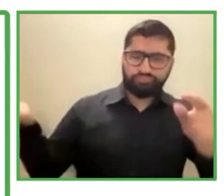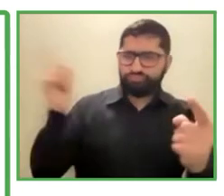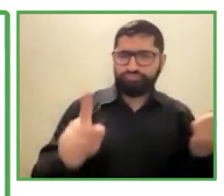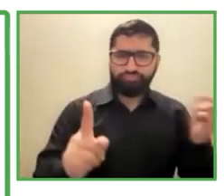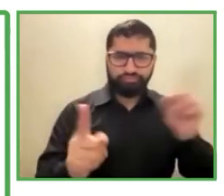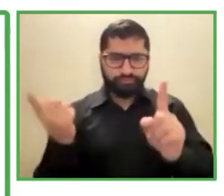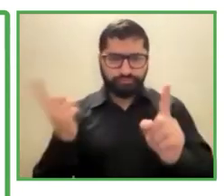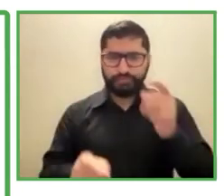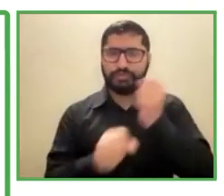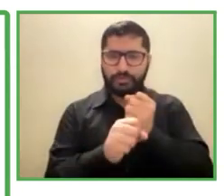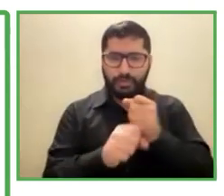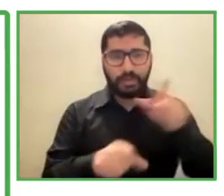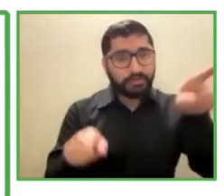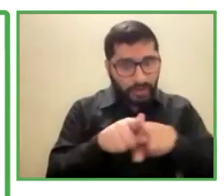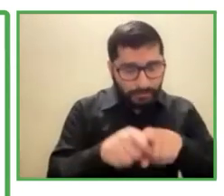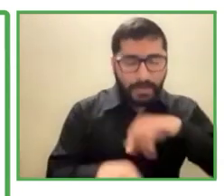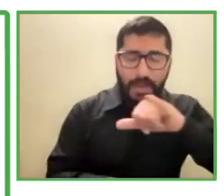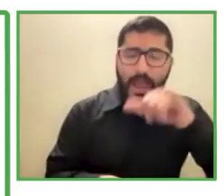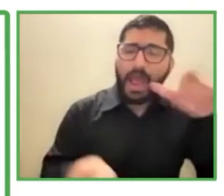sorda en viena